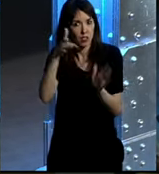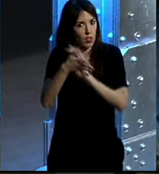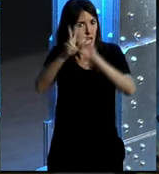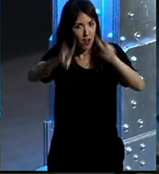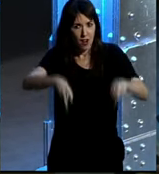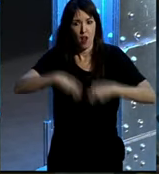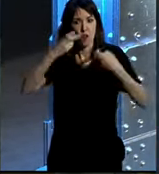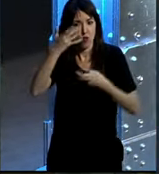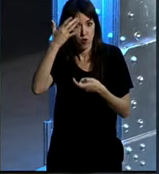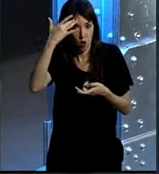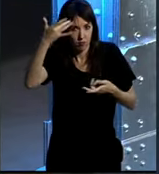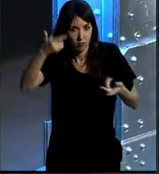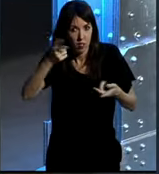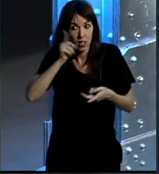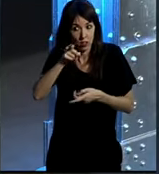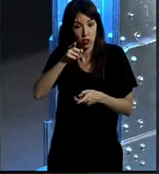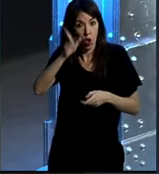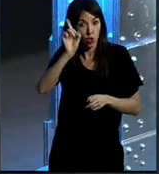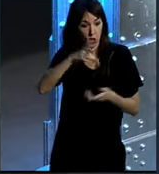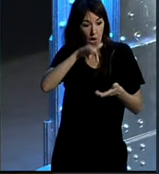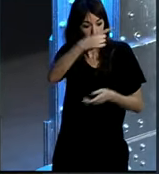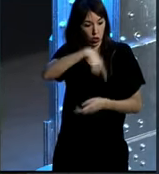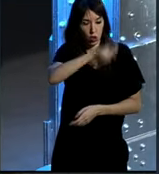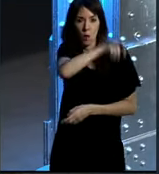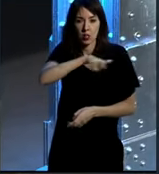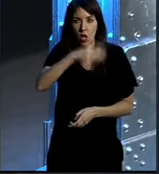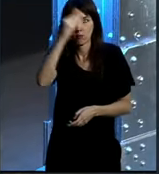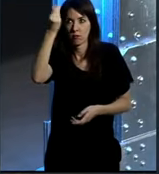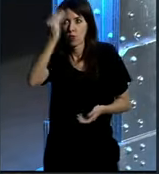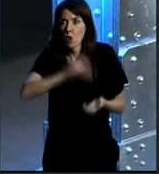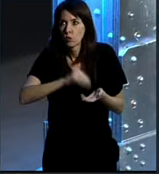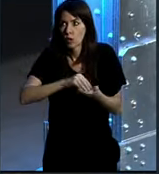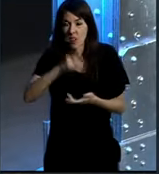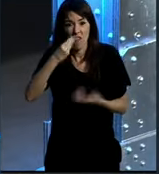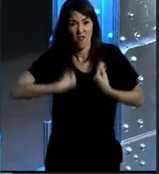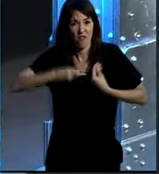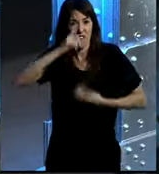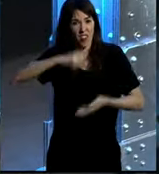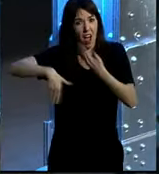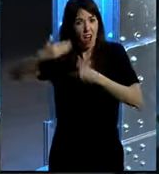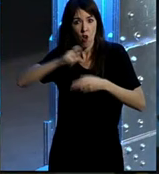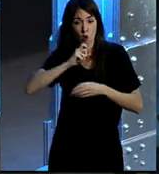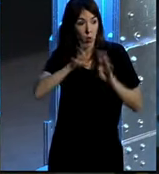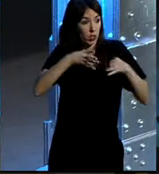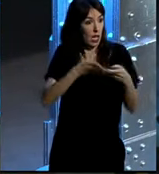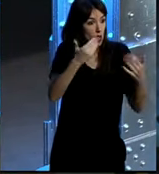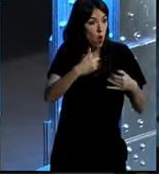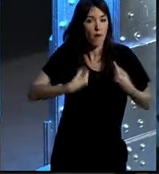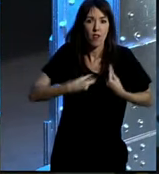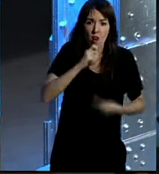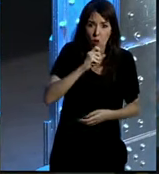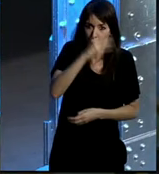que, os imagináis, ha supuesto esto no solo para nosotros como individuos que nos olvidamos en muchas ocasiones cómo era nuestra vida cuando no existía Internet,